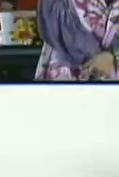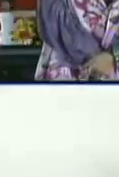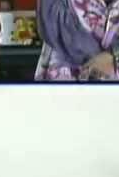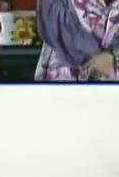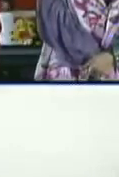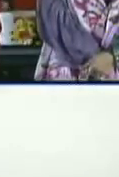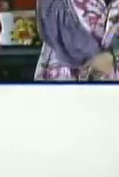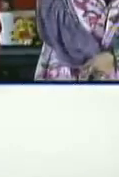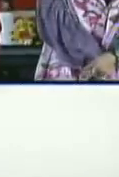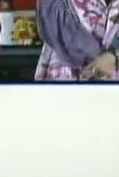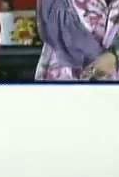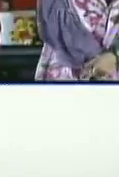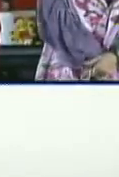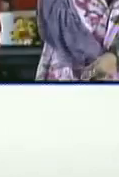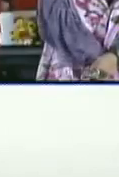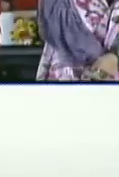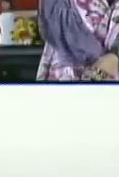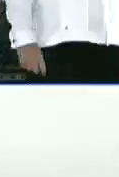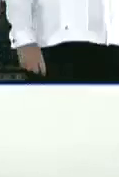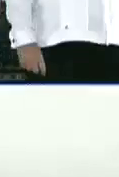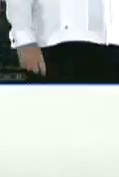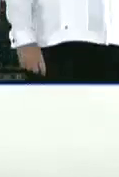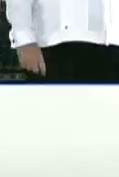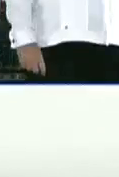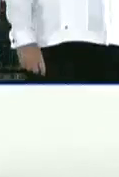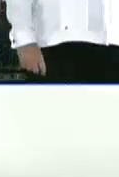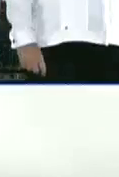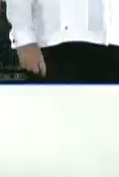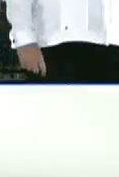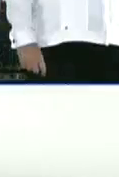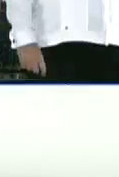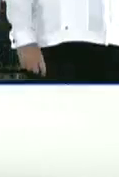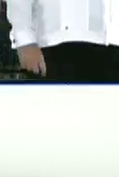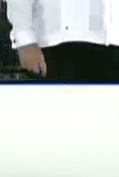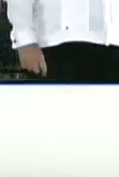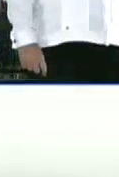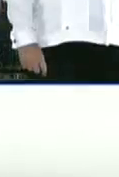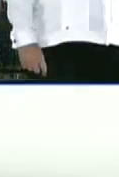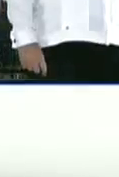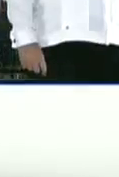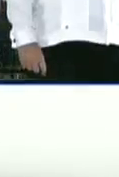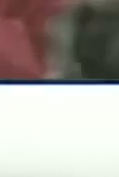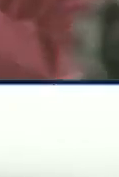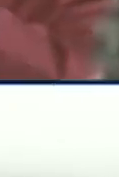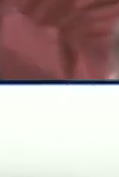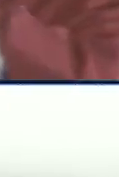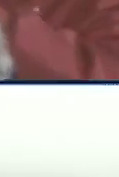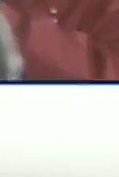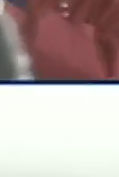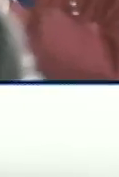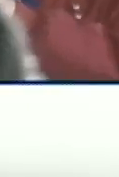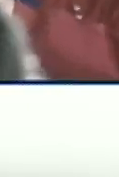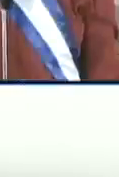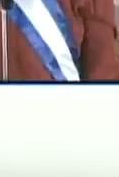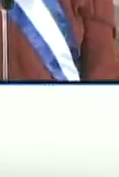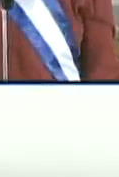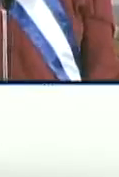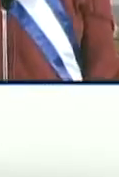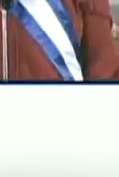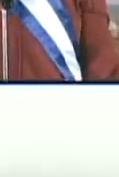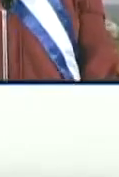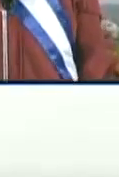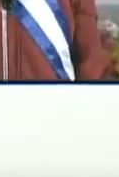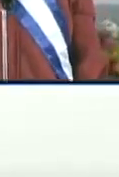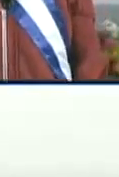esos actos son muy emotivos, muy significativos. Un gran discurso que dio el